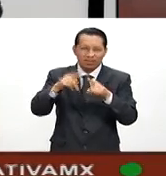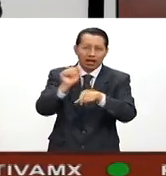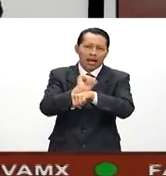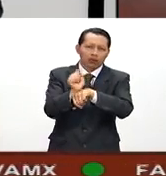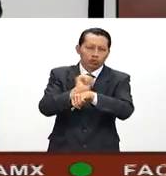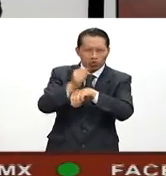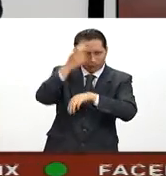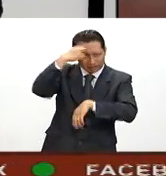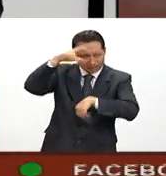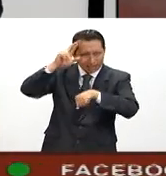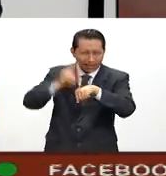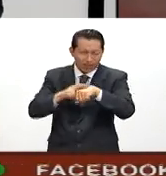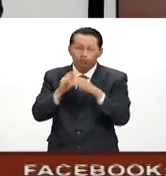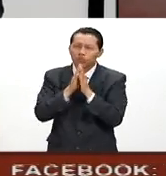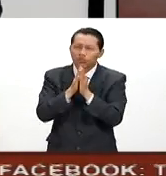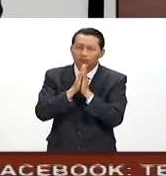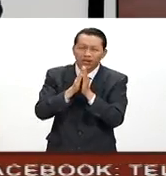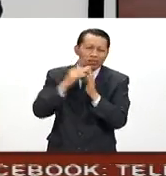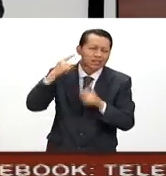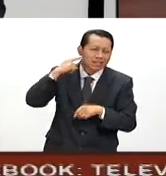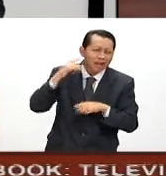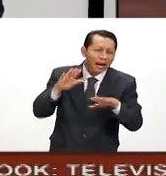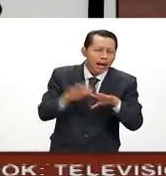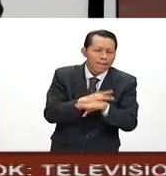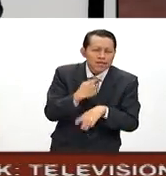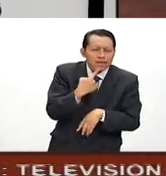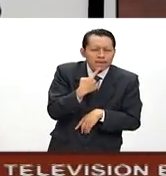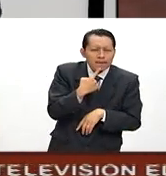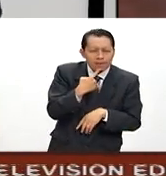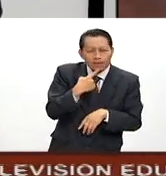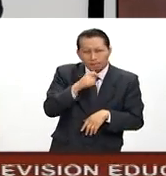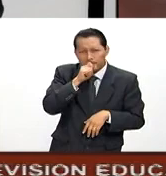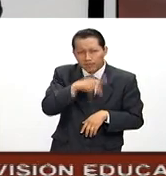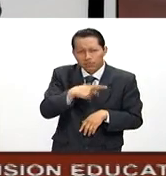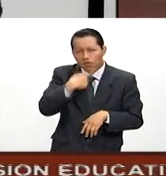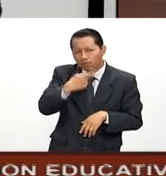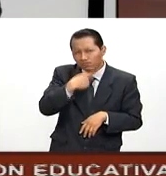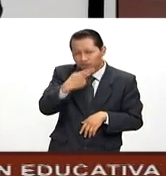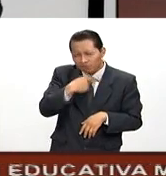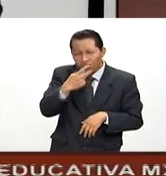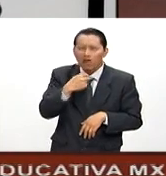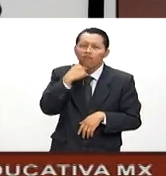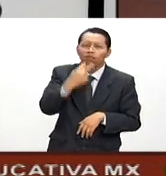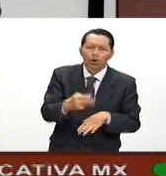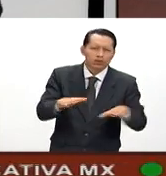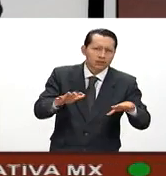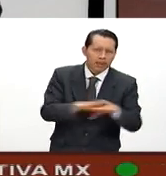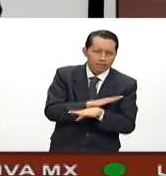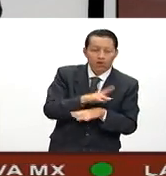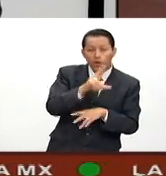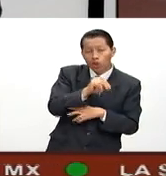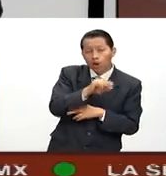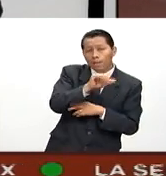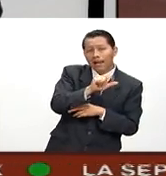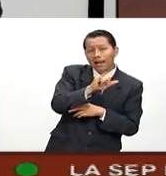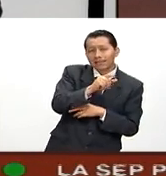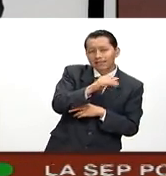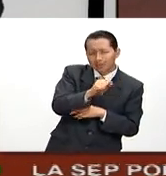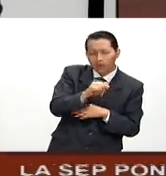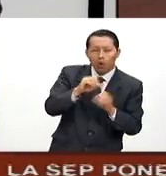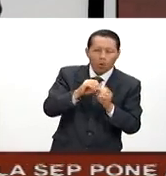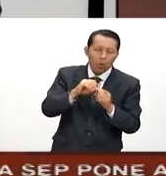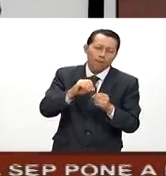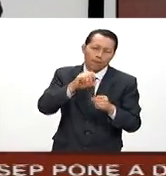extranjeros de entonación para generar mayor empatía con el público nacional. Así es que, ni mal hinchista ni olvidado de sus raíces,